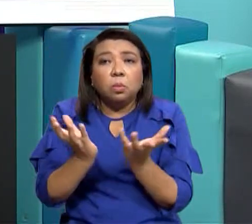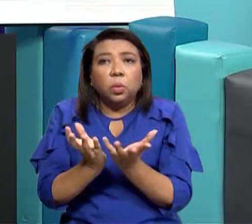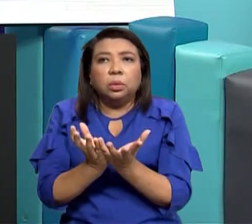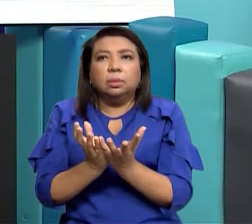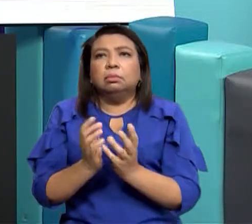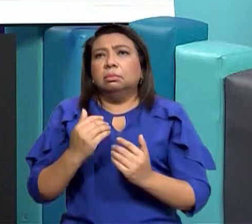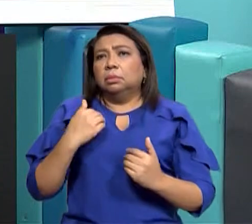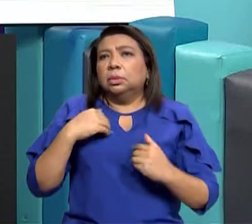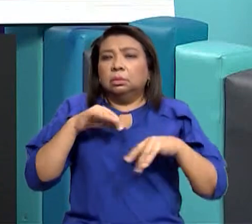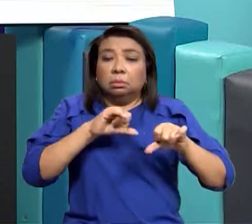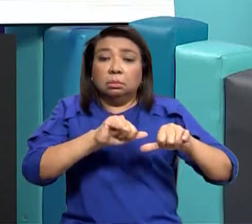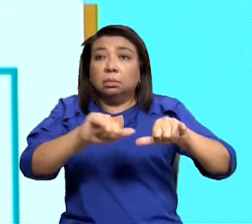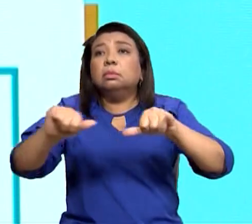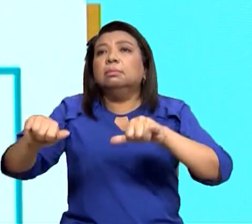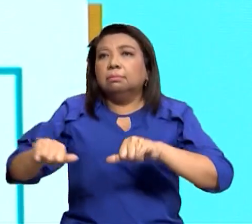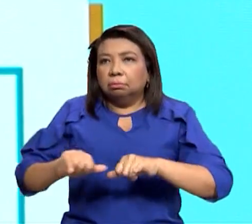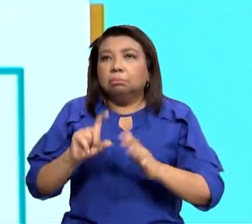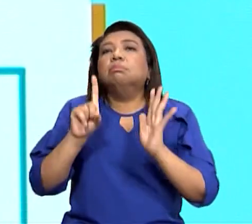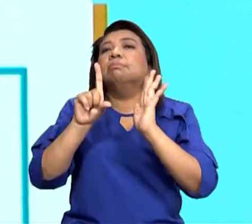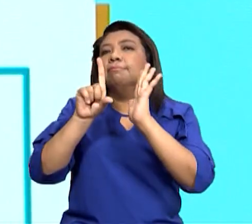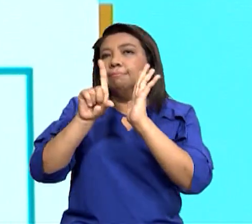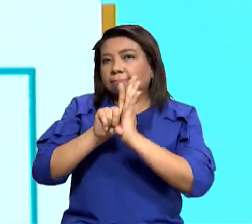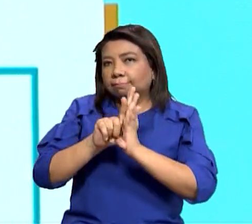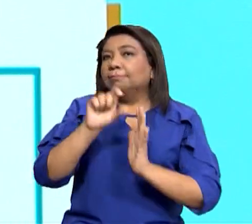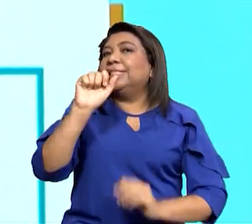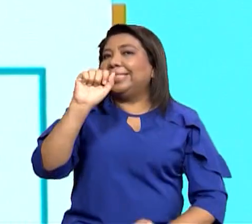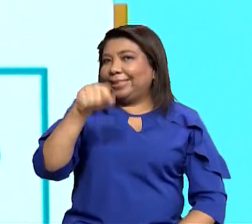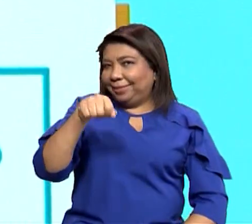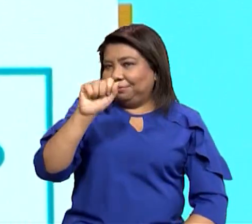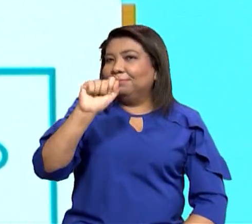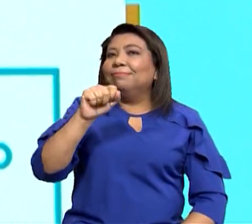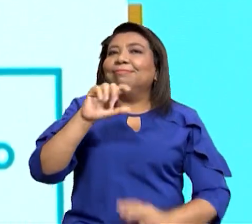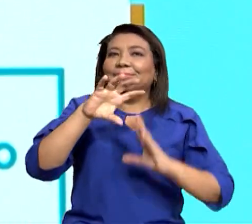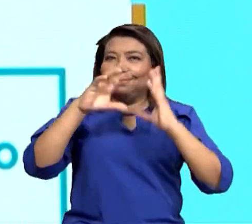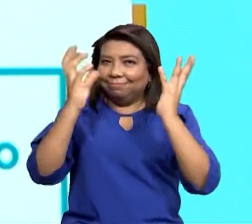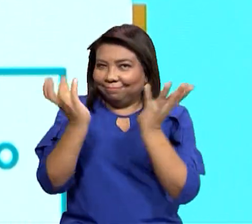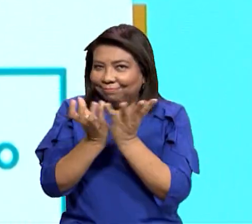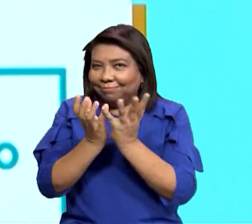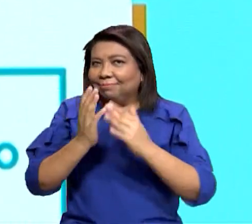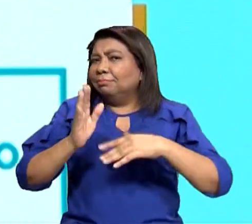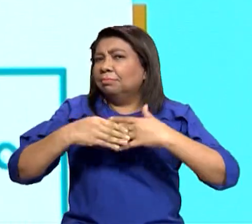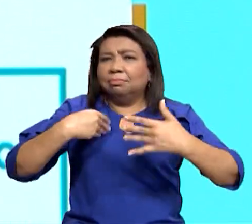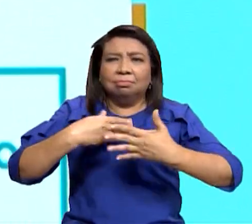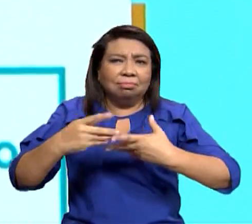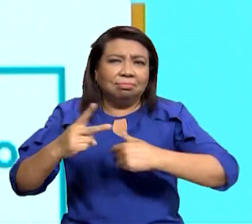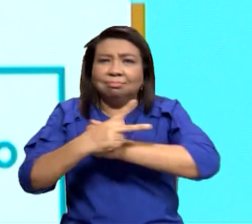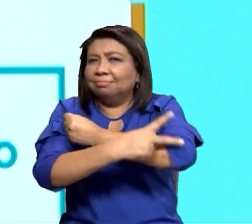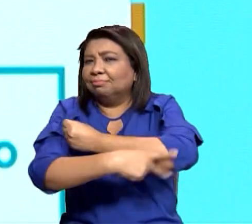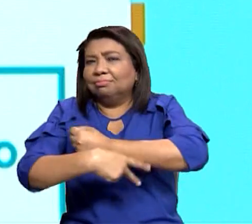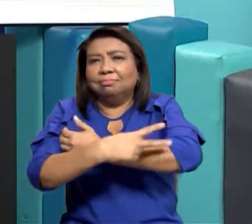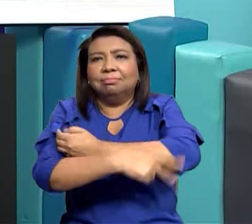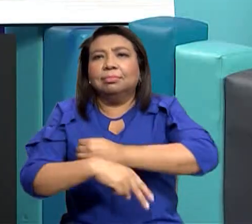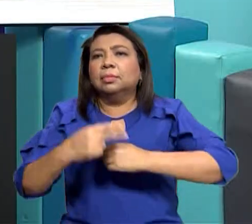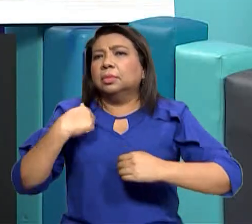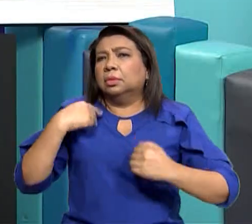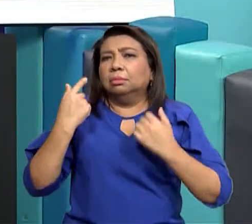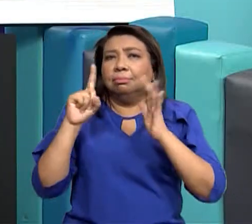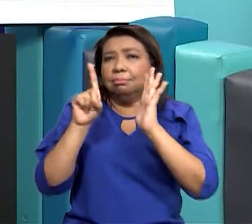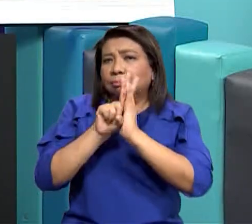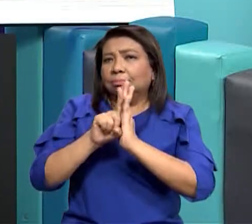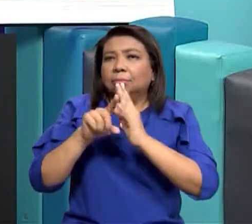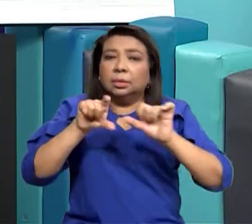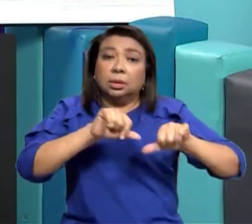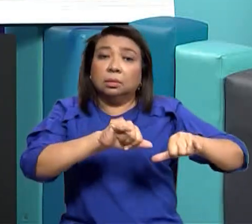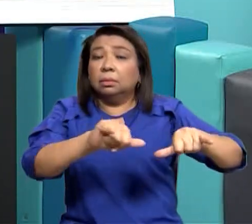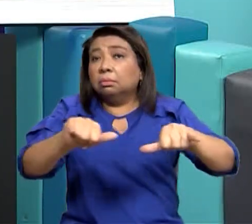mismos derechos si todos los niños del mundo no importa donde tú estés tienen los mismos derechos porque